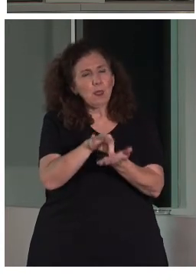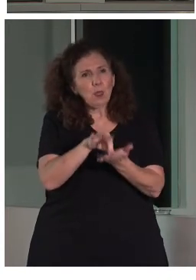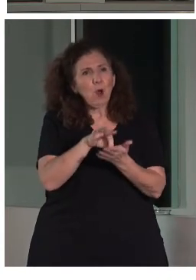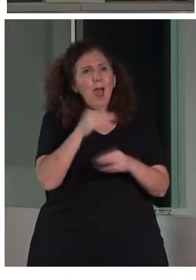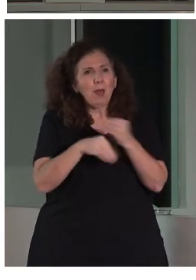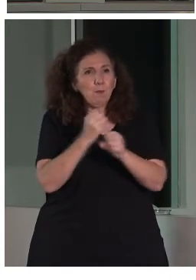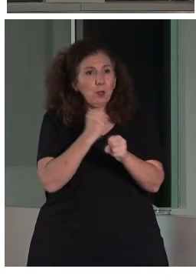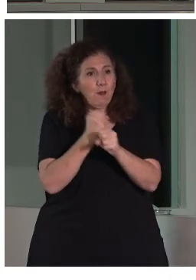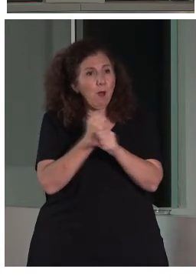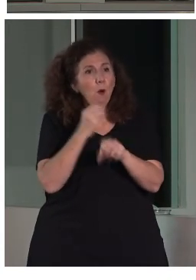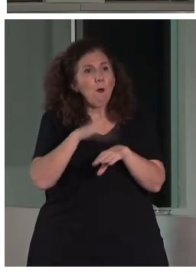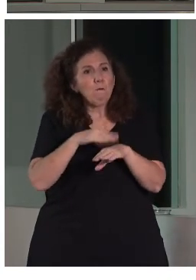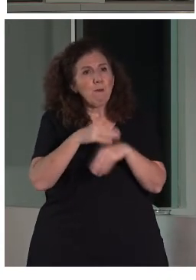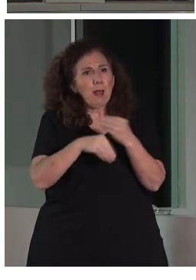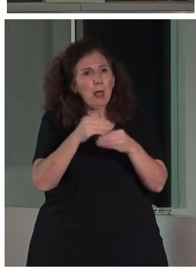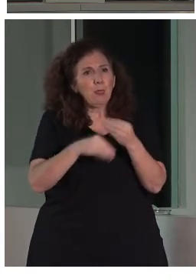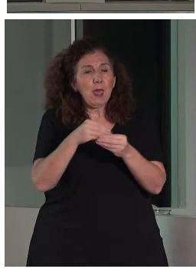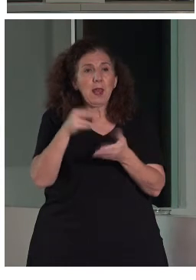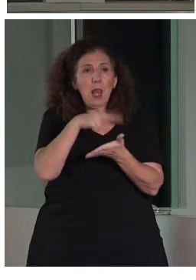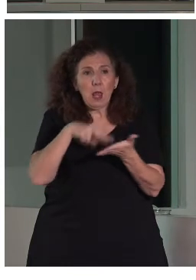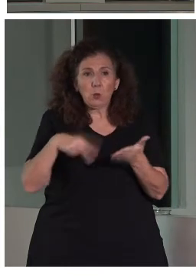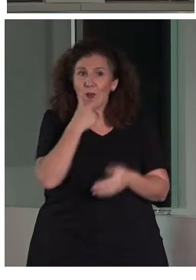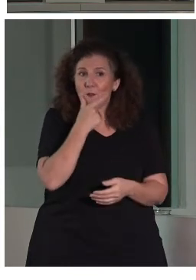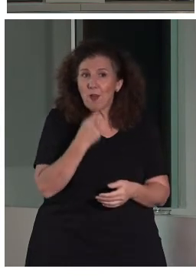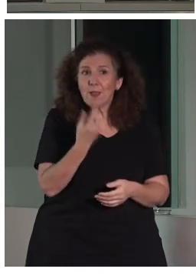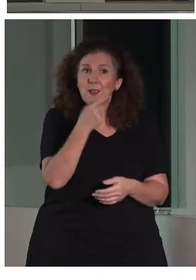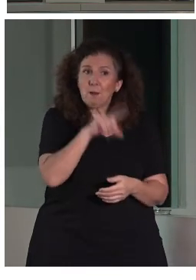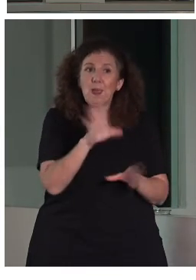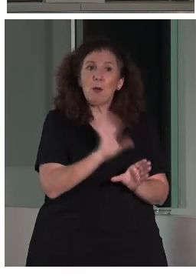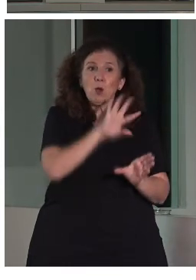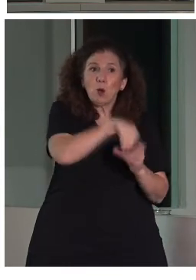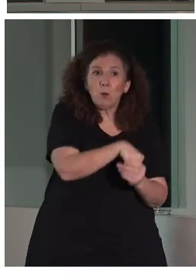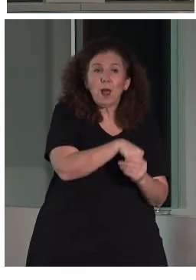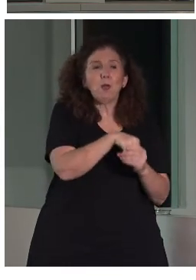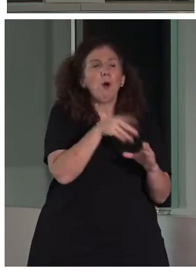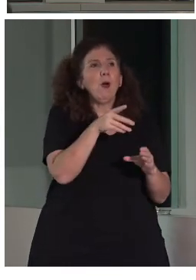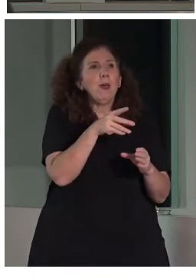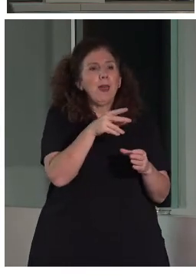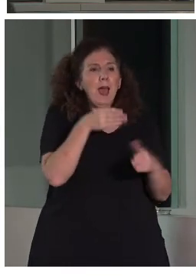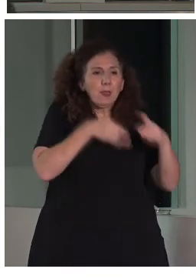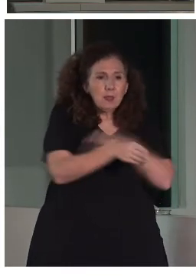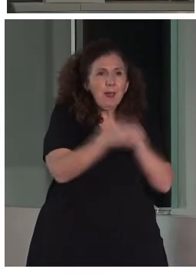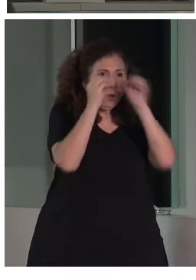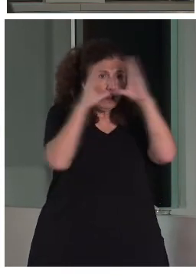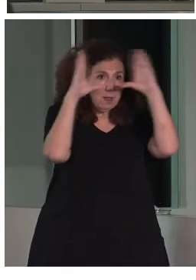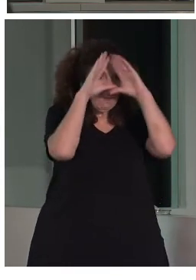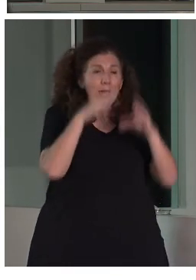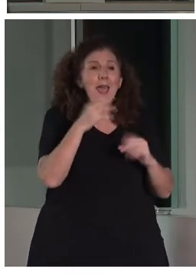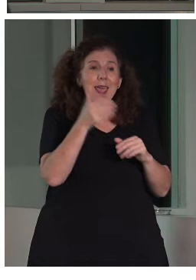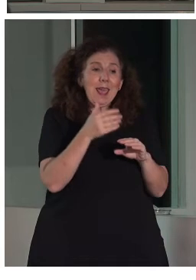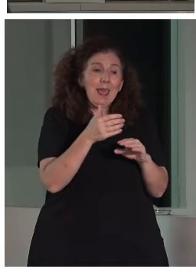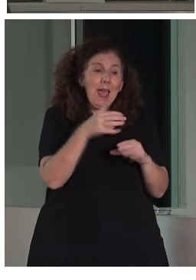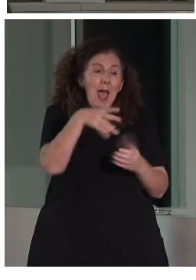de lectura fácil. Hemos integrado recientemente la accesibilidad cognitiva en entornos construidos y vamos a hacerlo próximamente